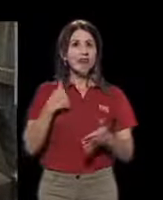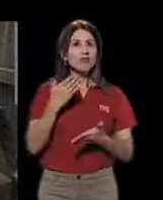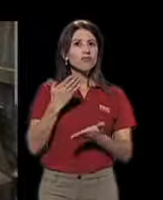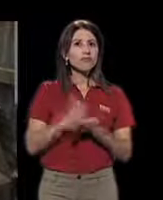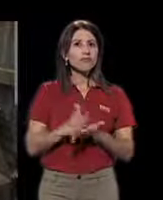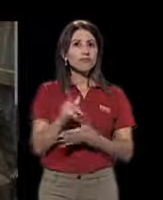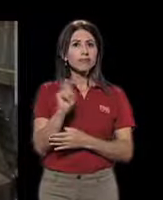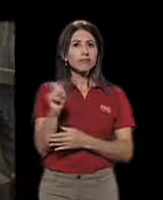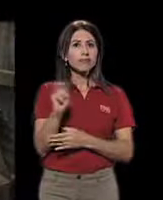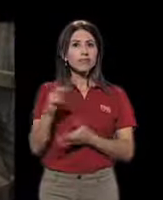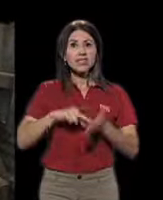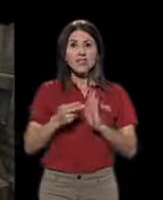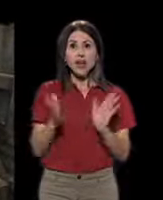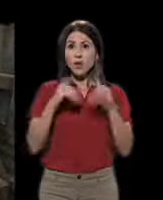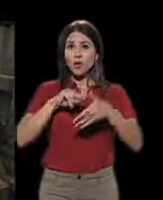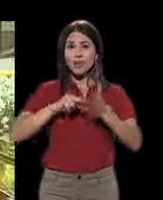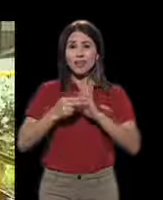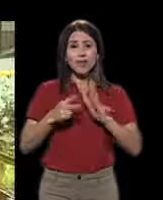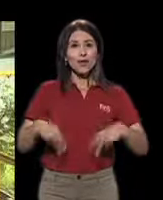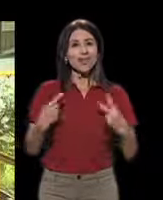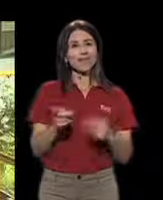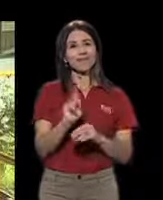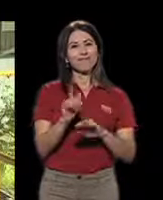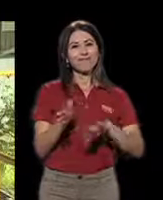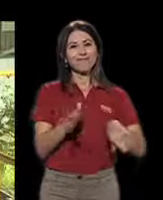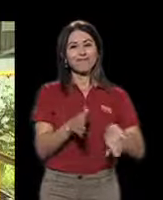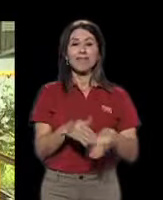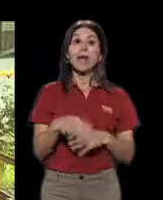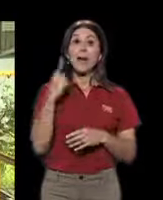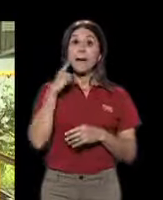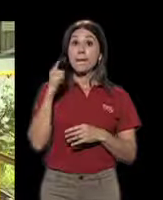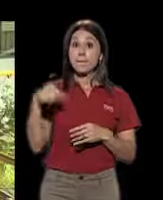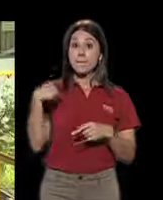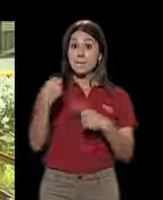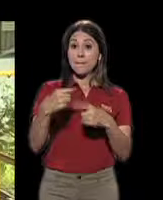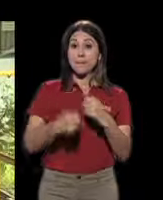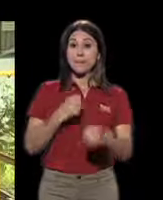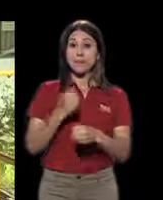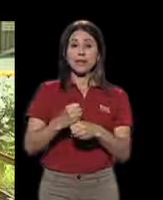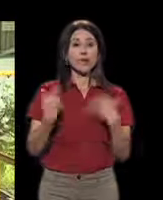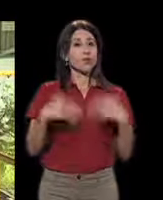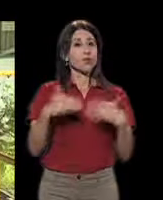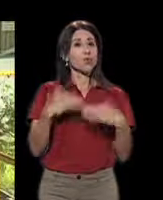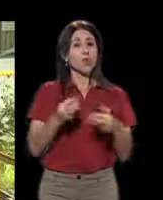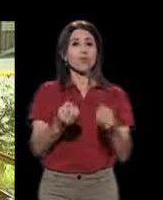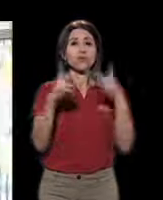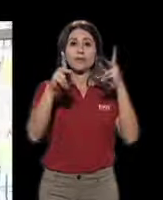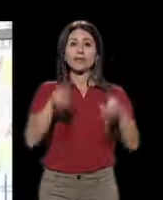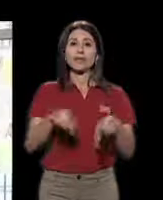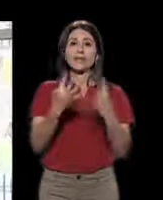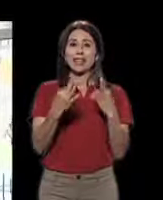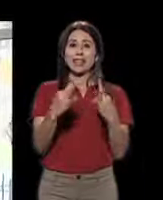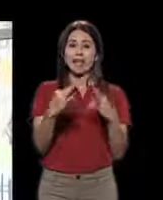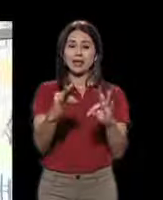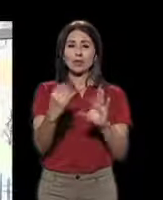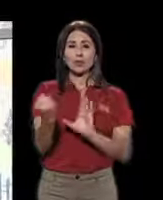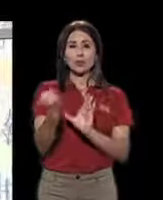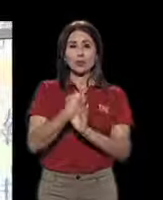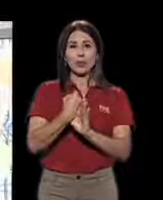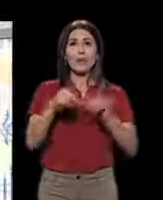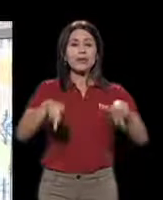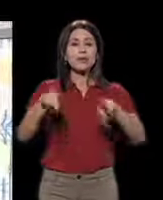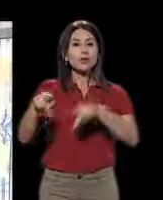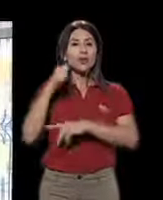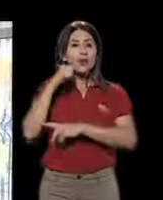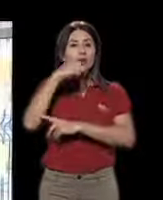sentido de vida se pierde. Para el 2013, la tasa de intentos de suicidio en adultos mayores superó el 10%. La población adulta